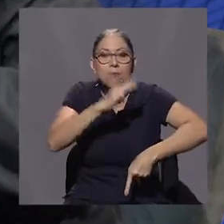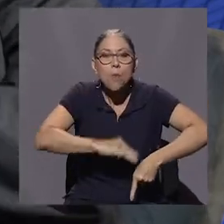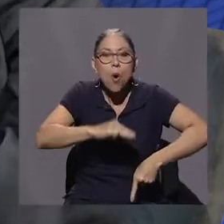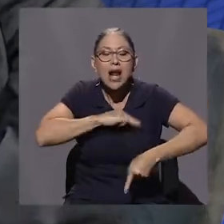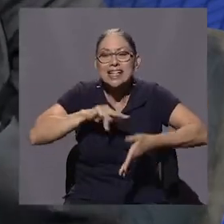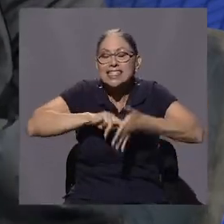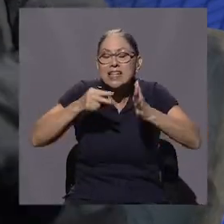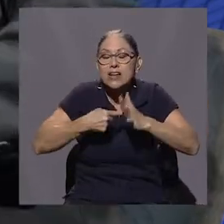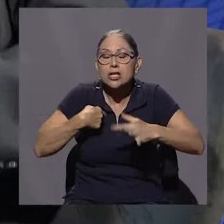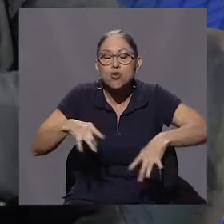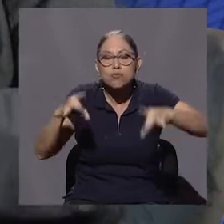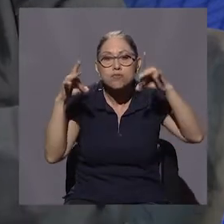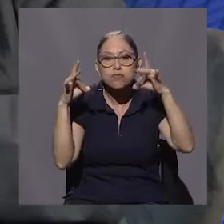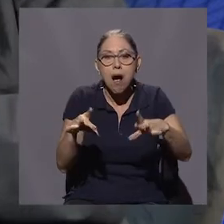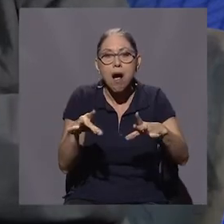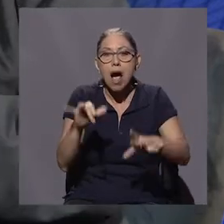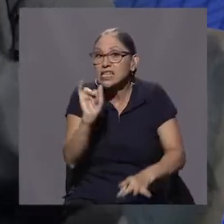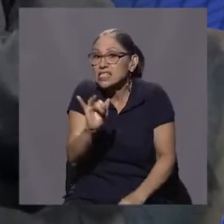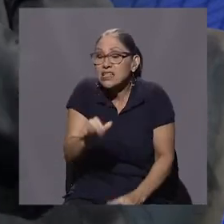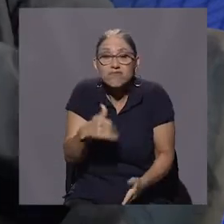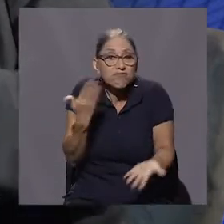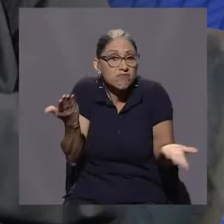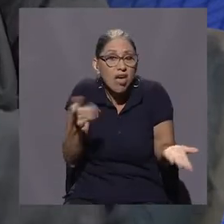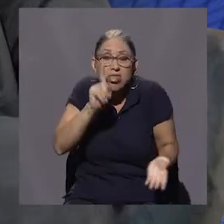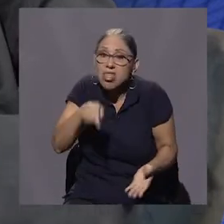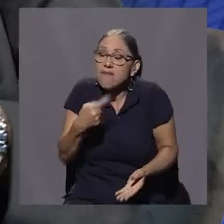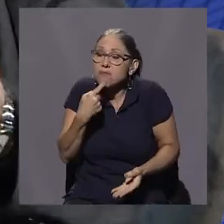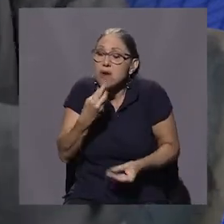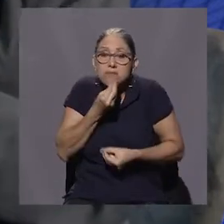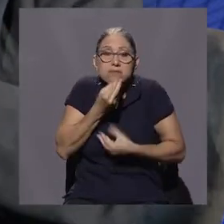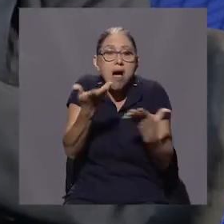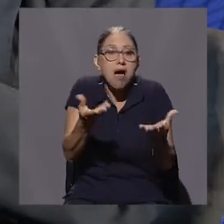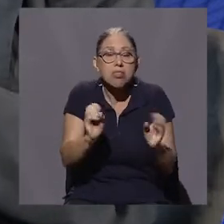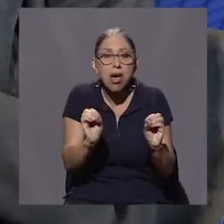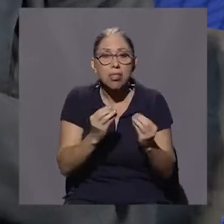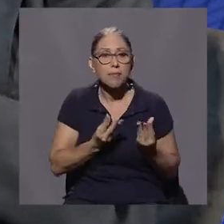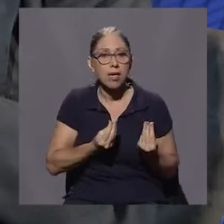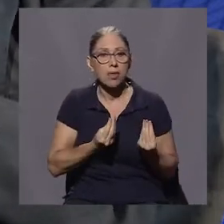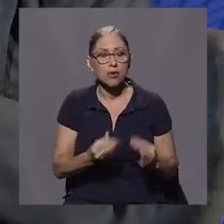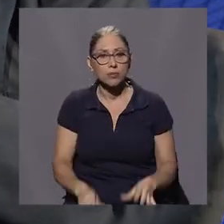tanto despreciable. Así de fácil. Y hay que decir las cosas sin miedo.